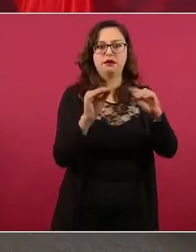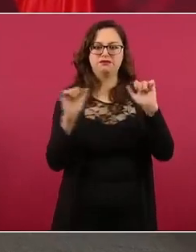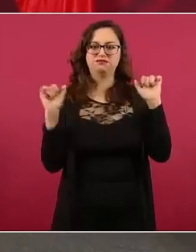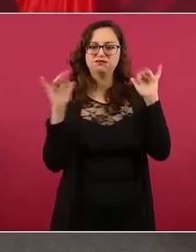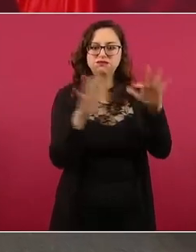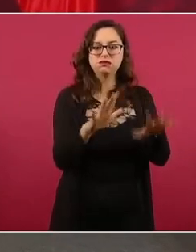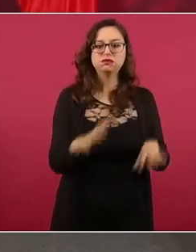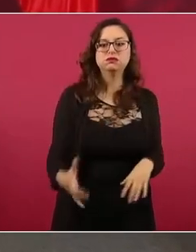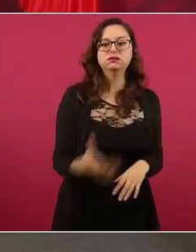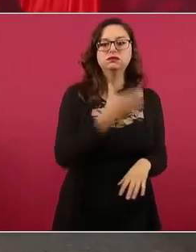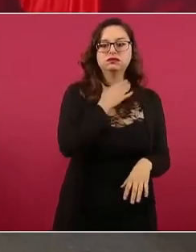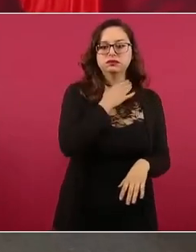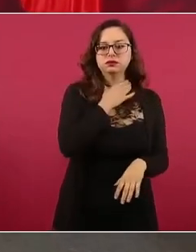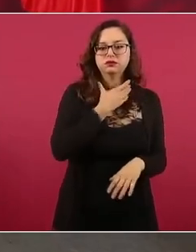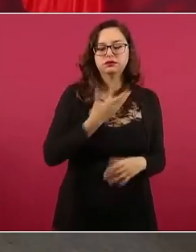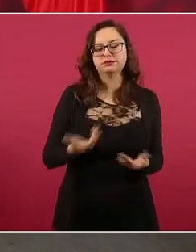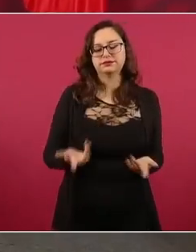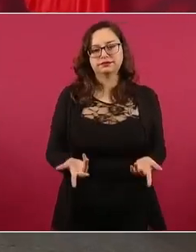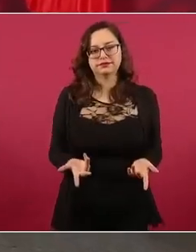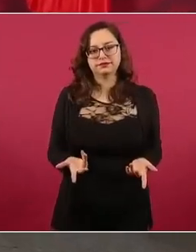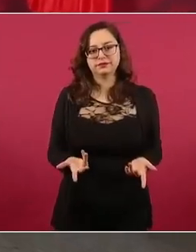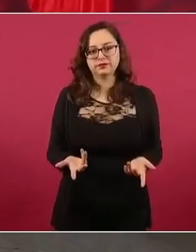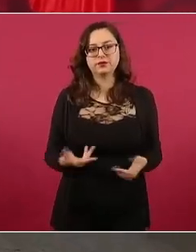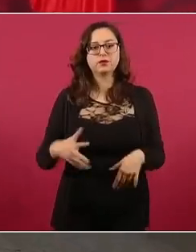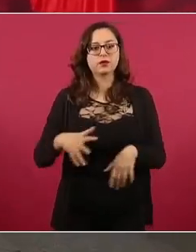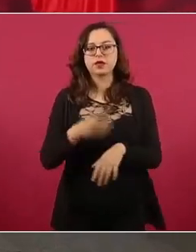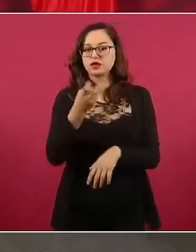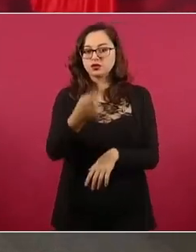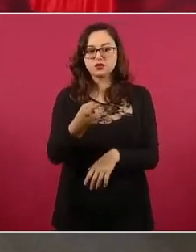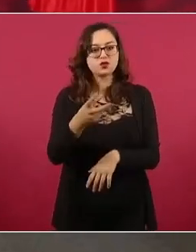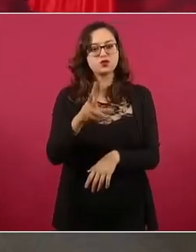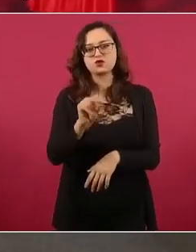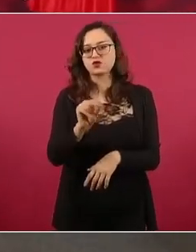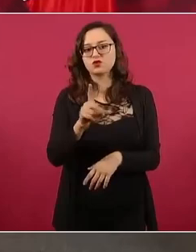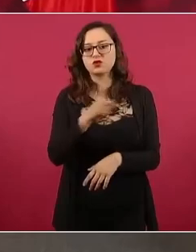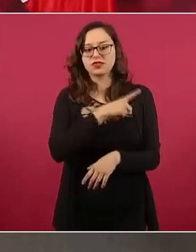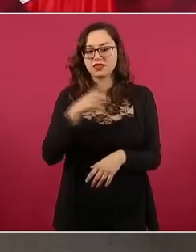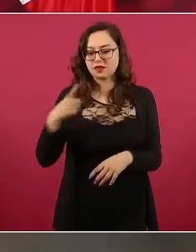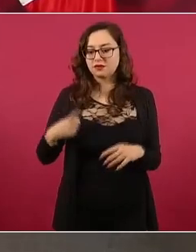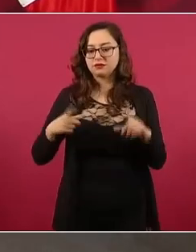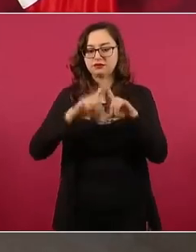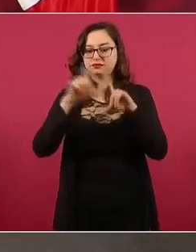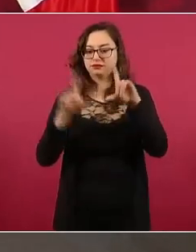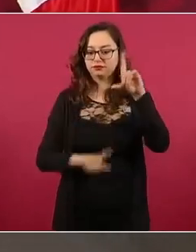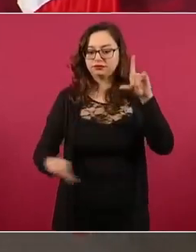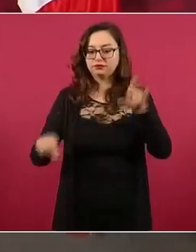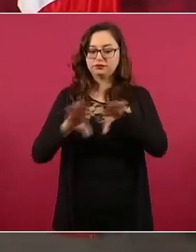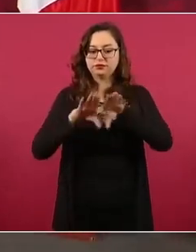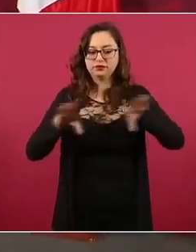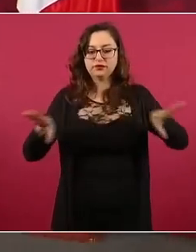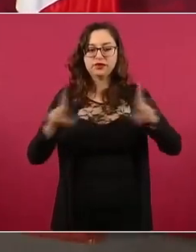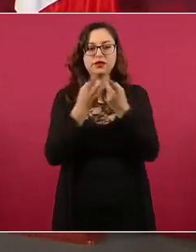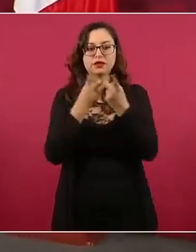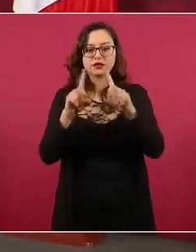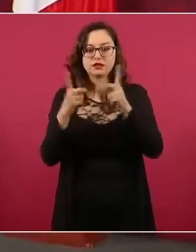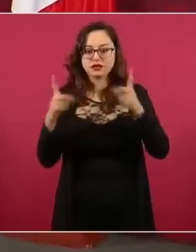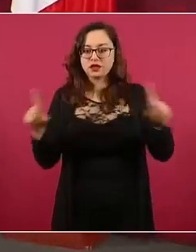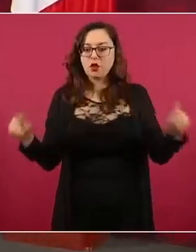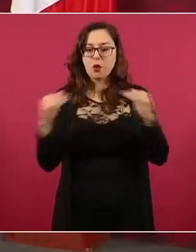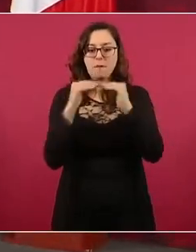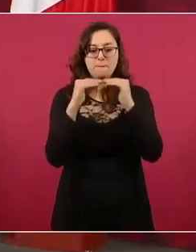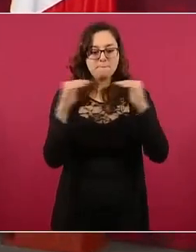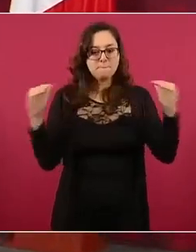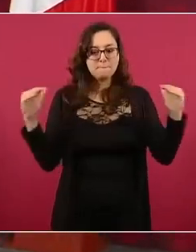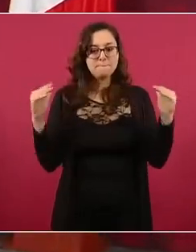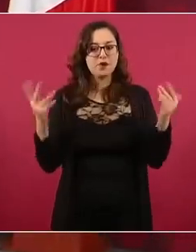necesitamos desarrollo horizontal. Por eso la